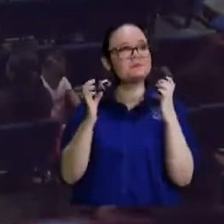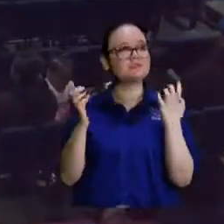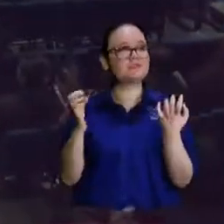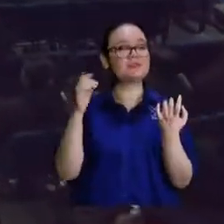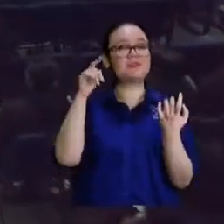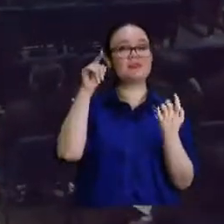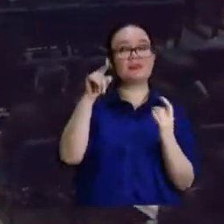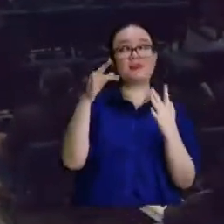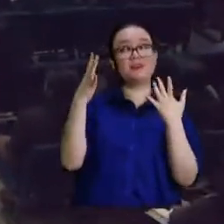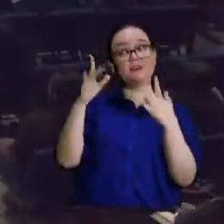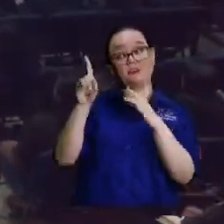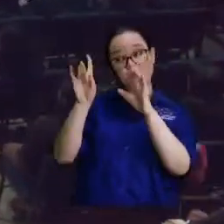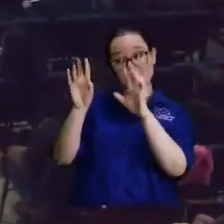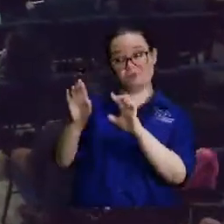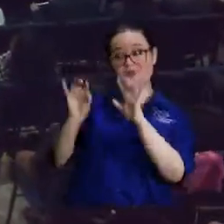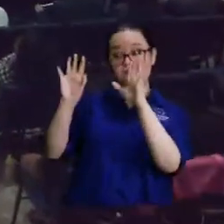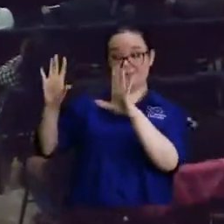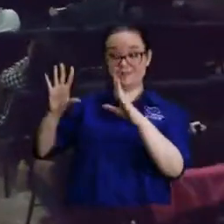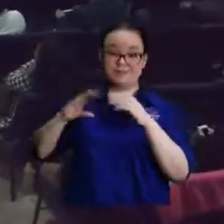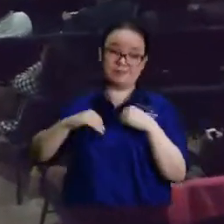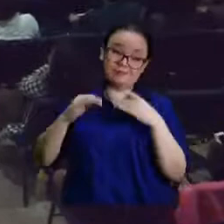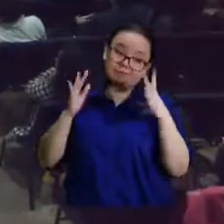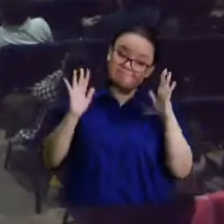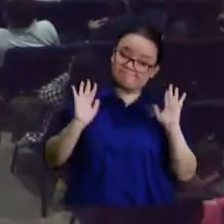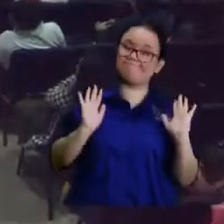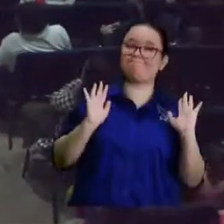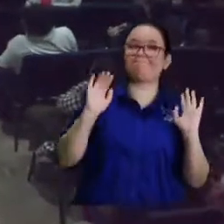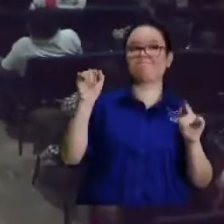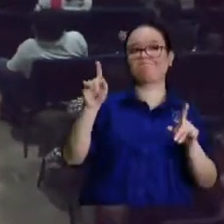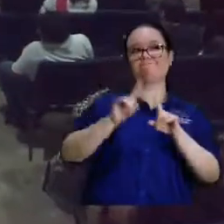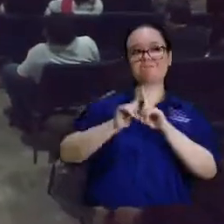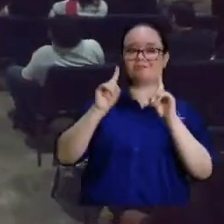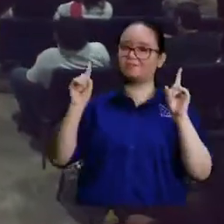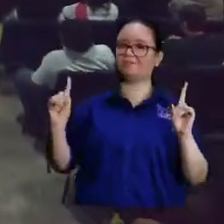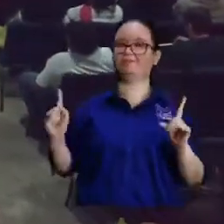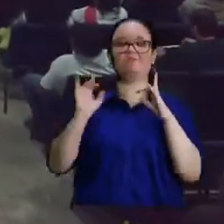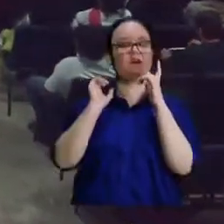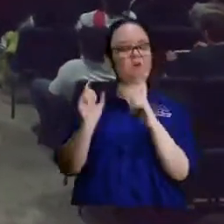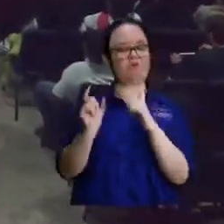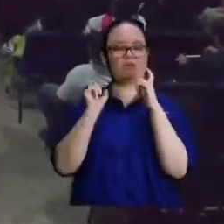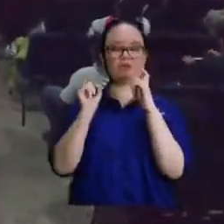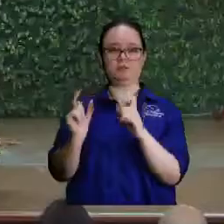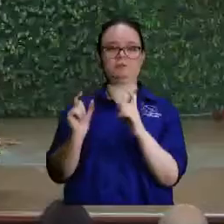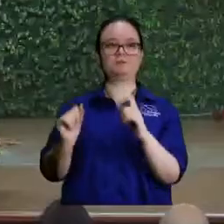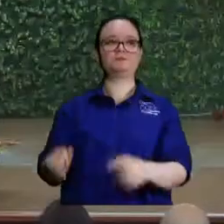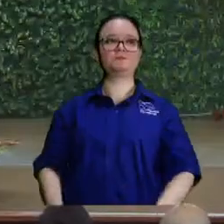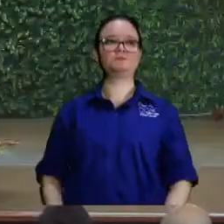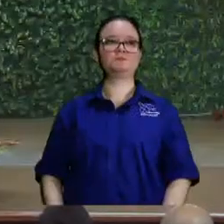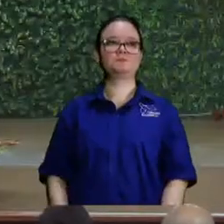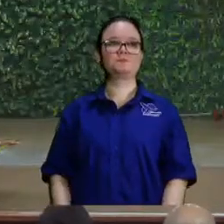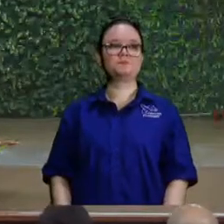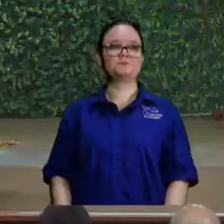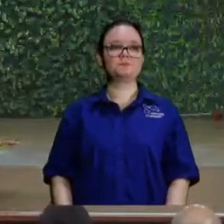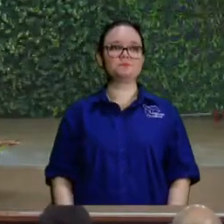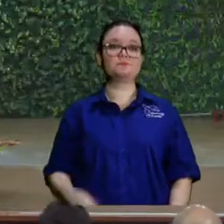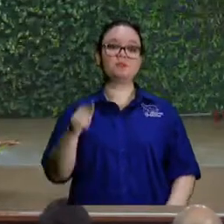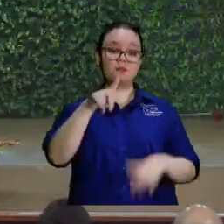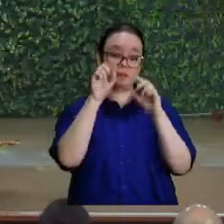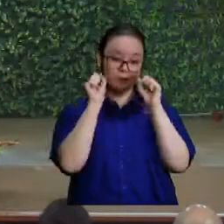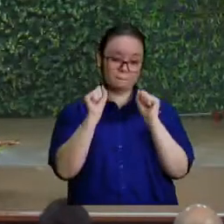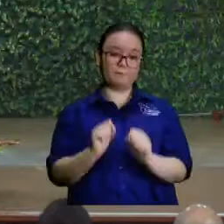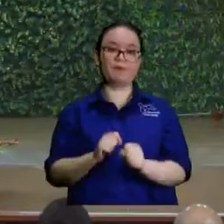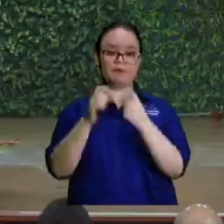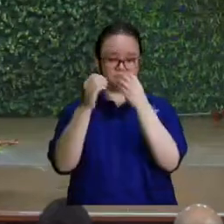una realidad y lo empiece y empieza a contaminar gente eso es mortal eso es mortal en eso le puede ir la vida